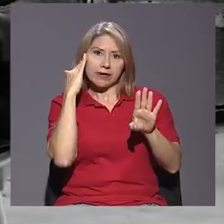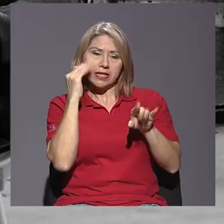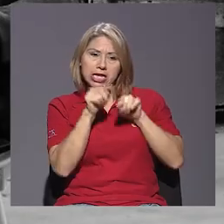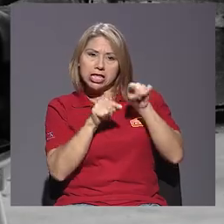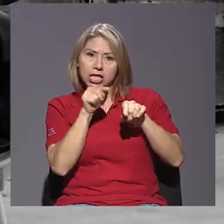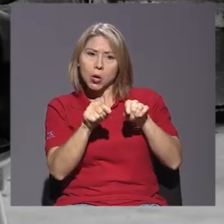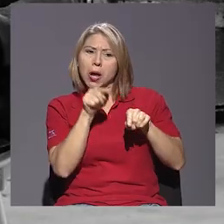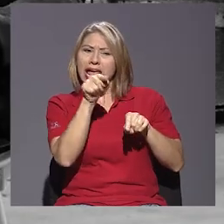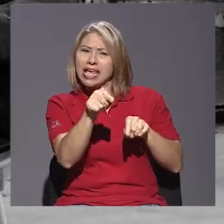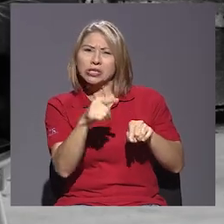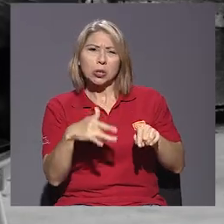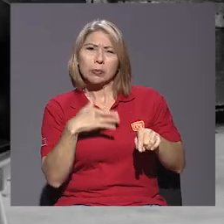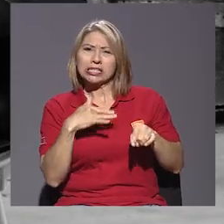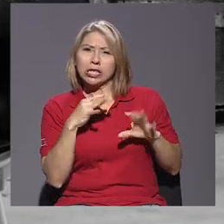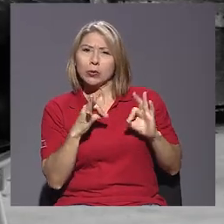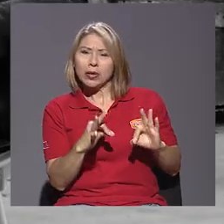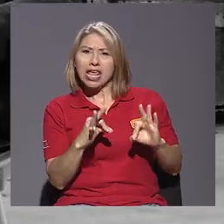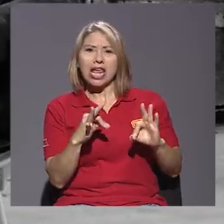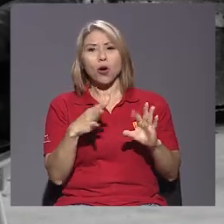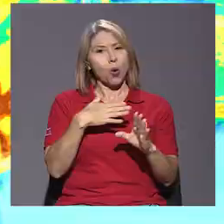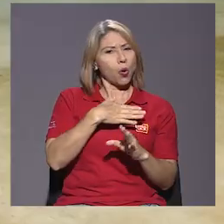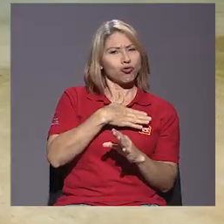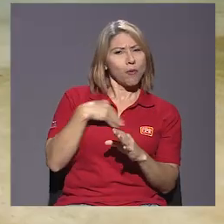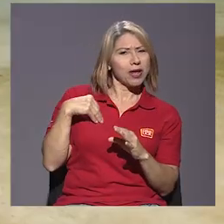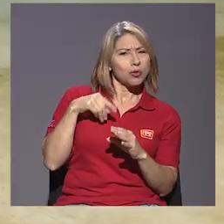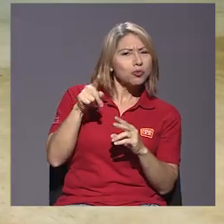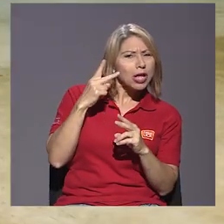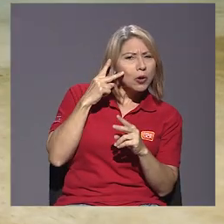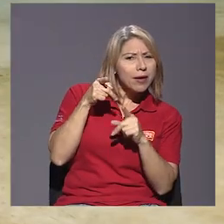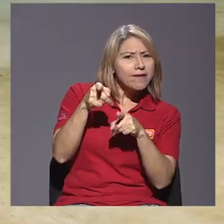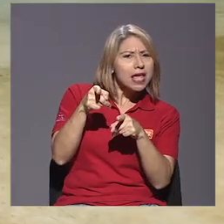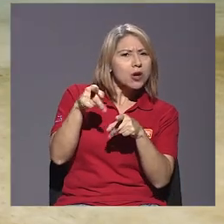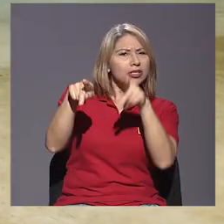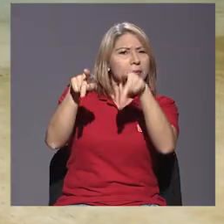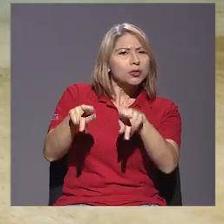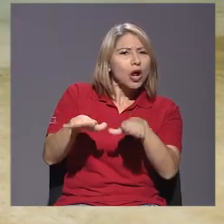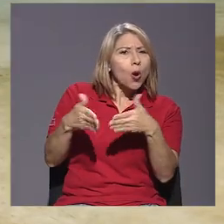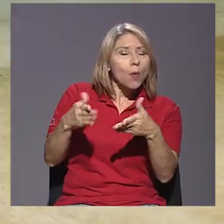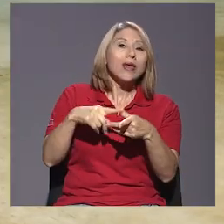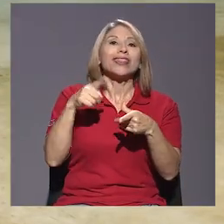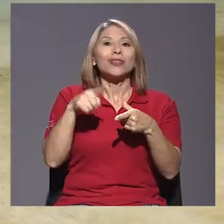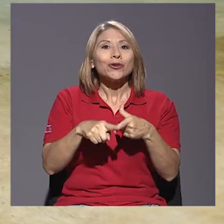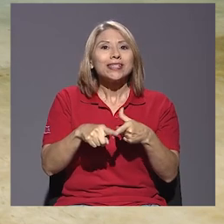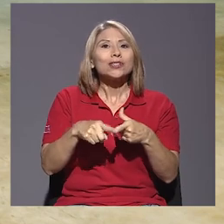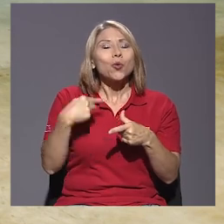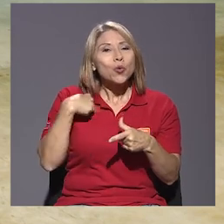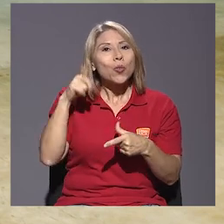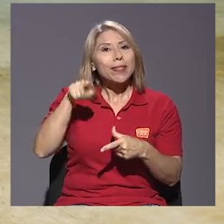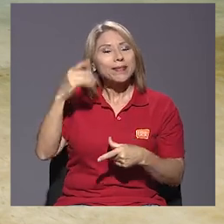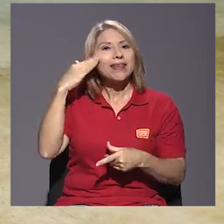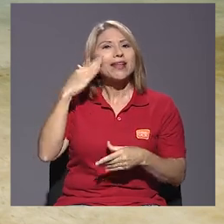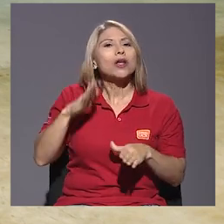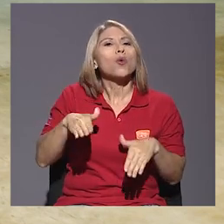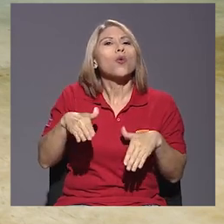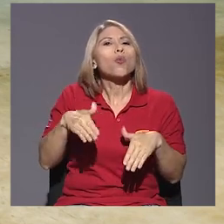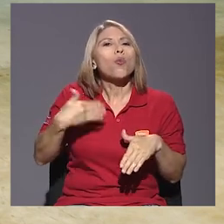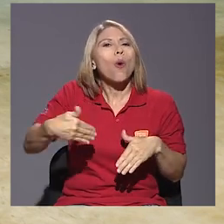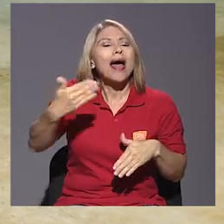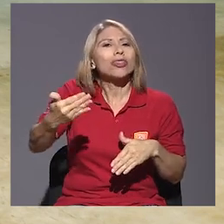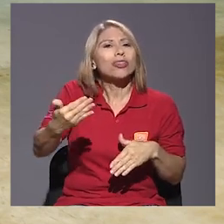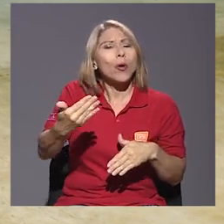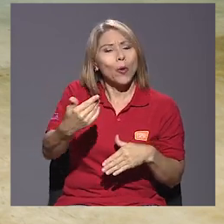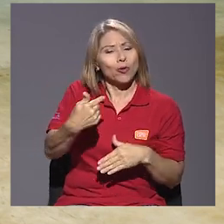no me hace sentir bien, no me gusta cómo esta persona está siendo tratada. Entonces, poder saber cuándo hacerse ciertas